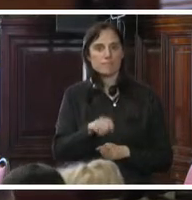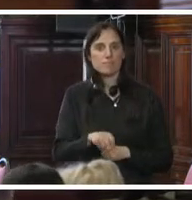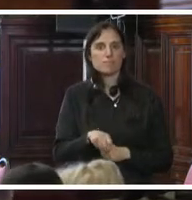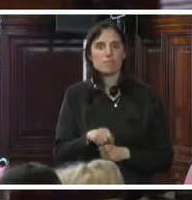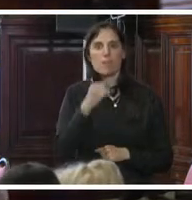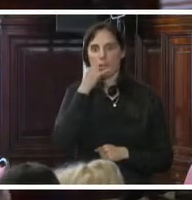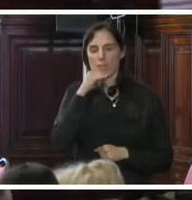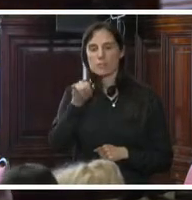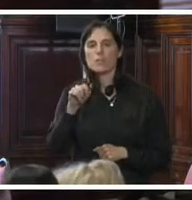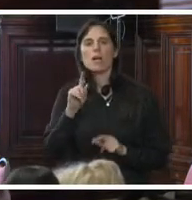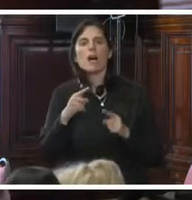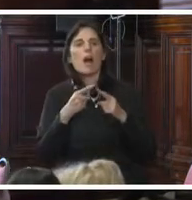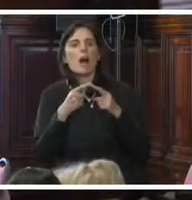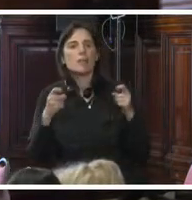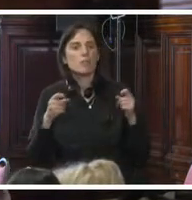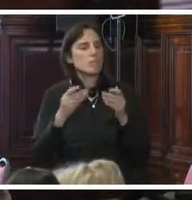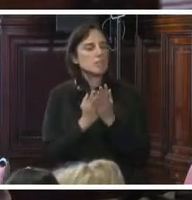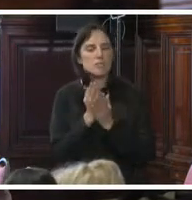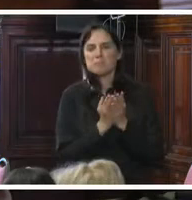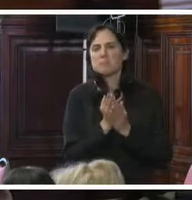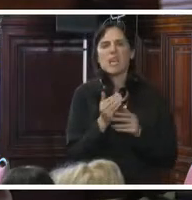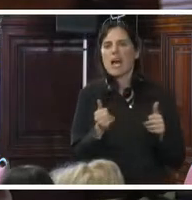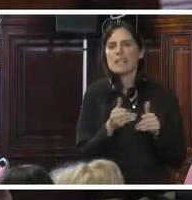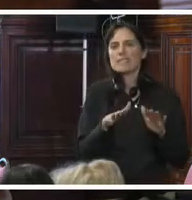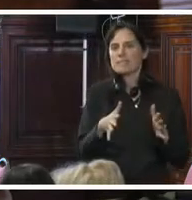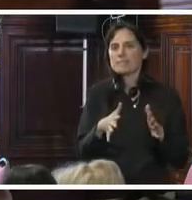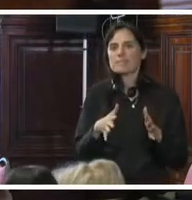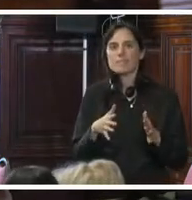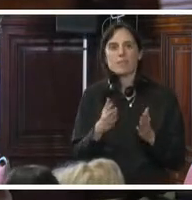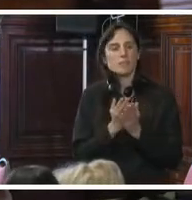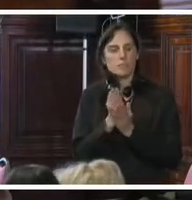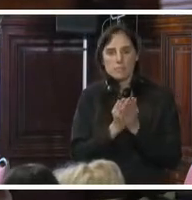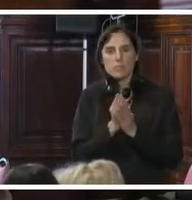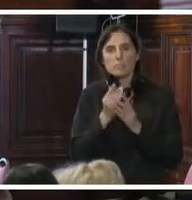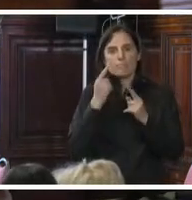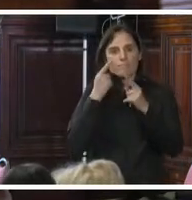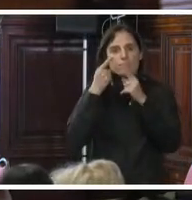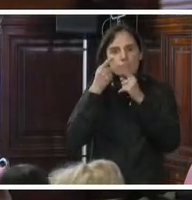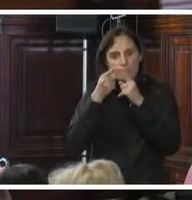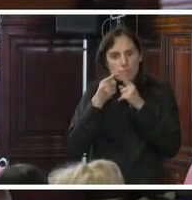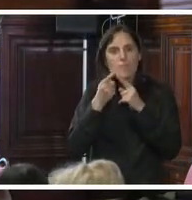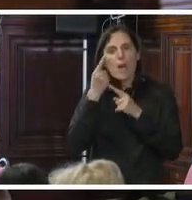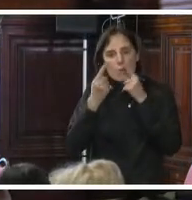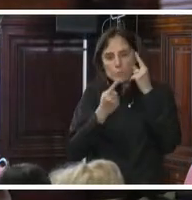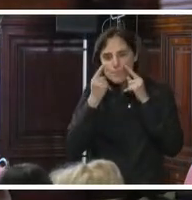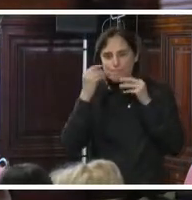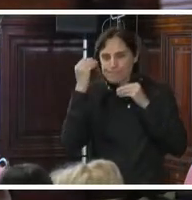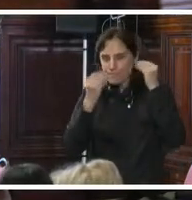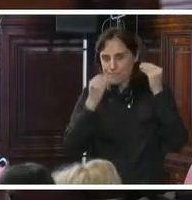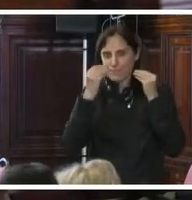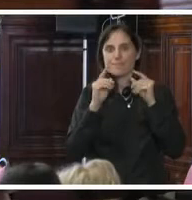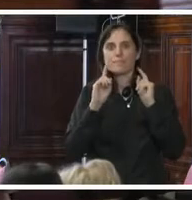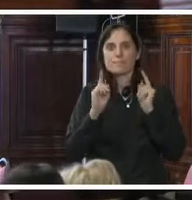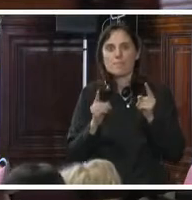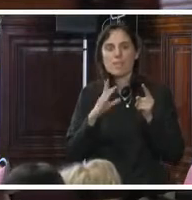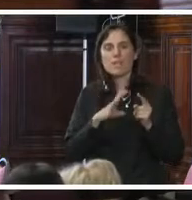Dentro de las acciones que llevamos de manera cotidiana, los mayores retos que nos preocupan y que han sido